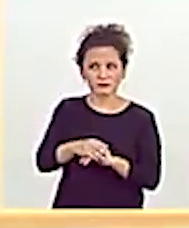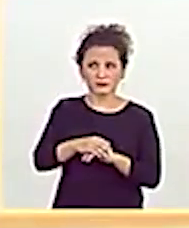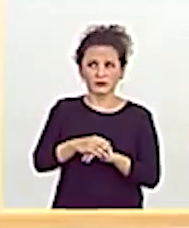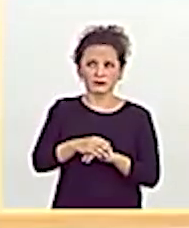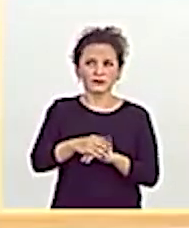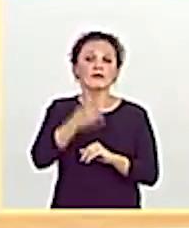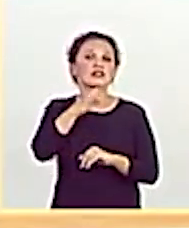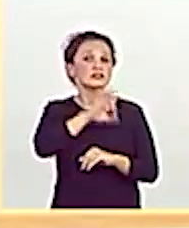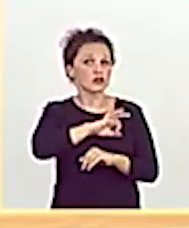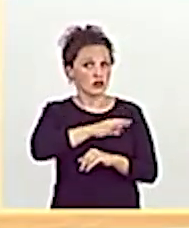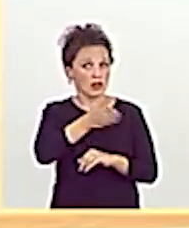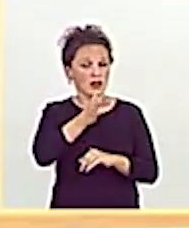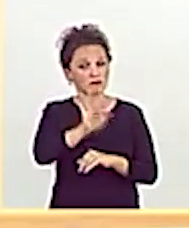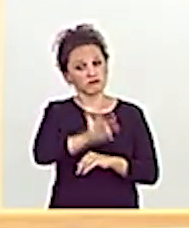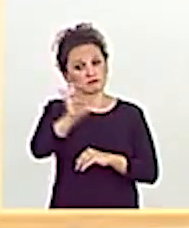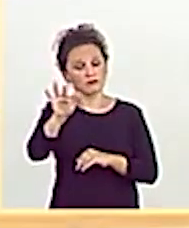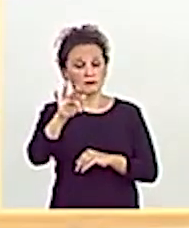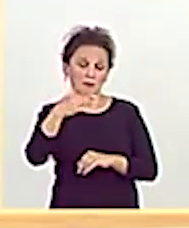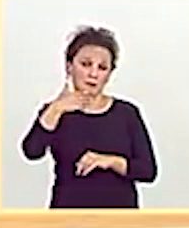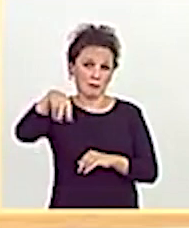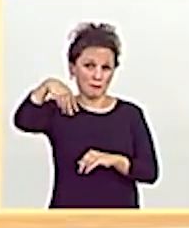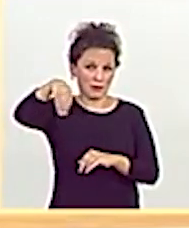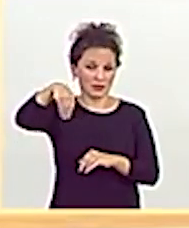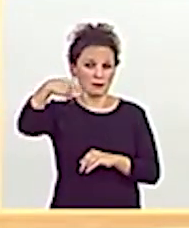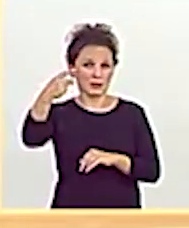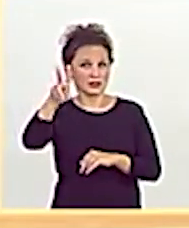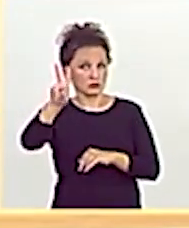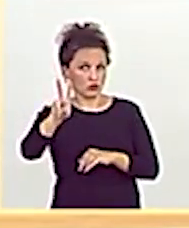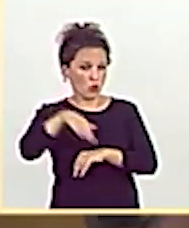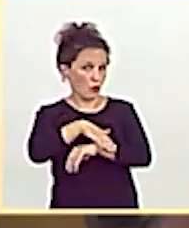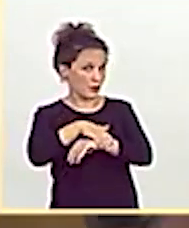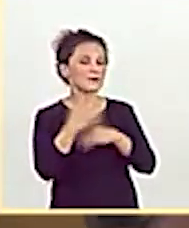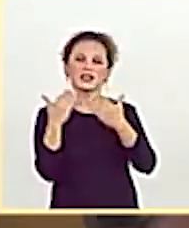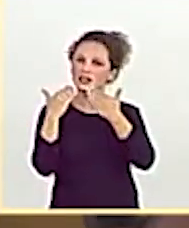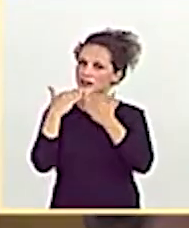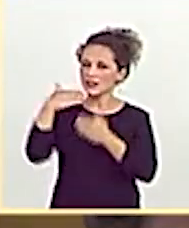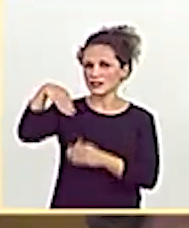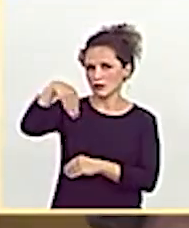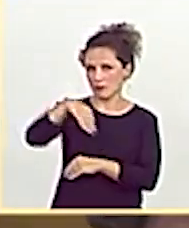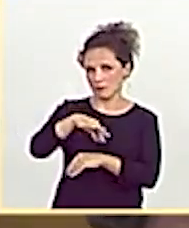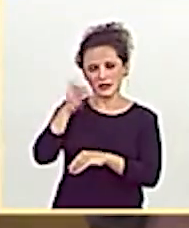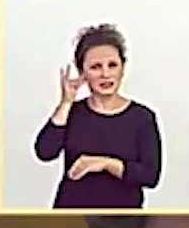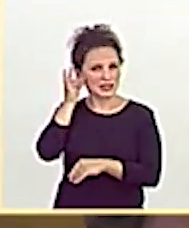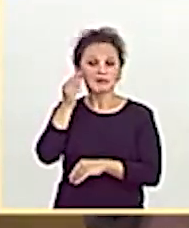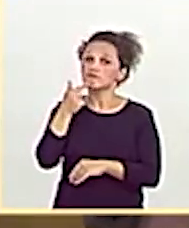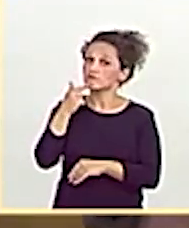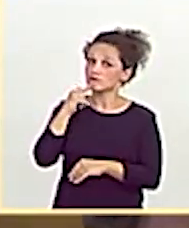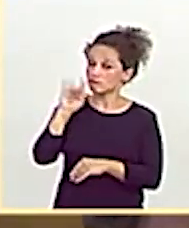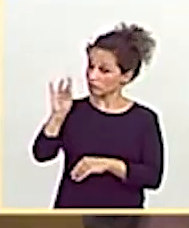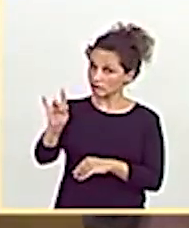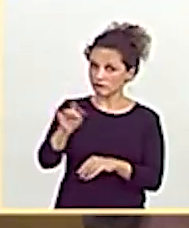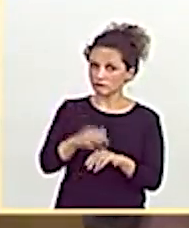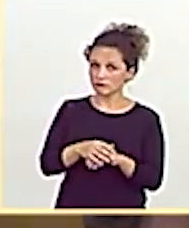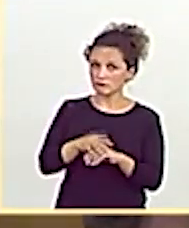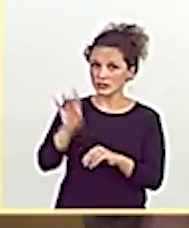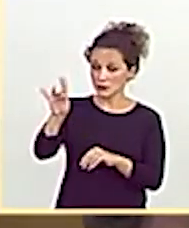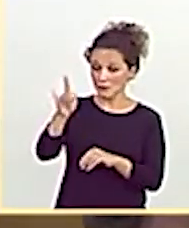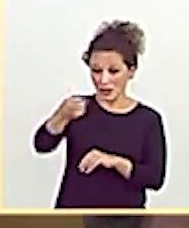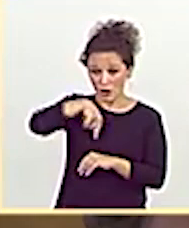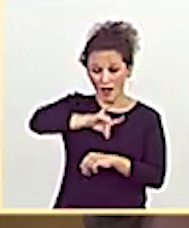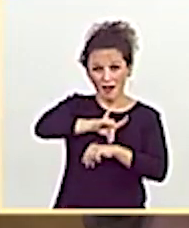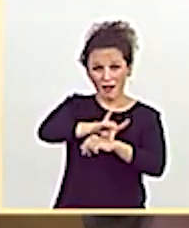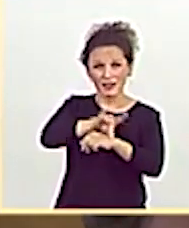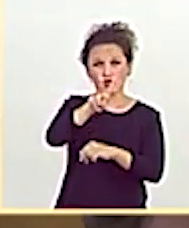Gracias, señoría. Vicepresidente segundo del Gobierno. Gracias, señora presidenta. Sí. Para nosotros la Agenda